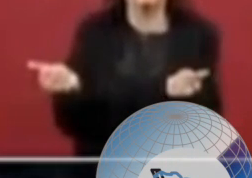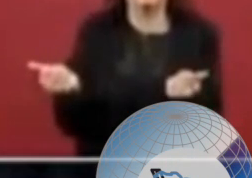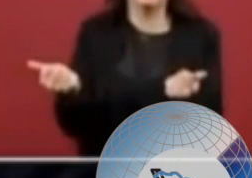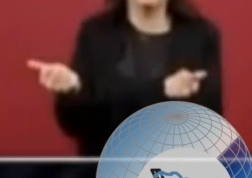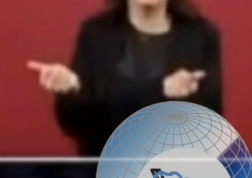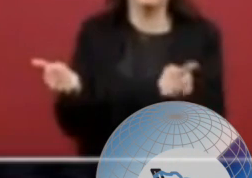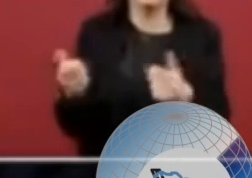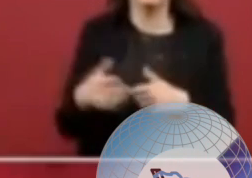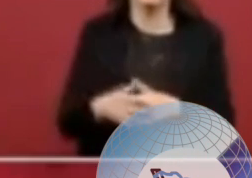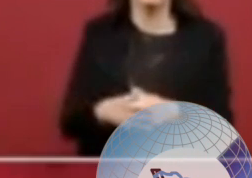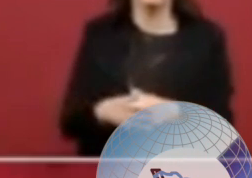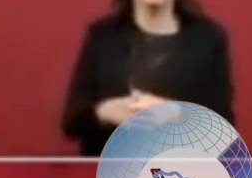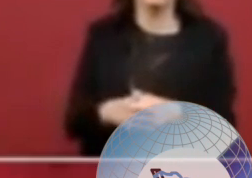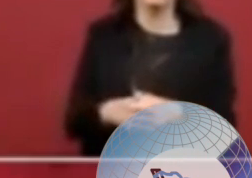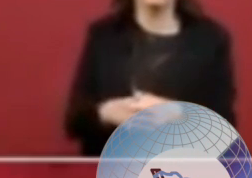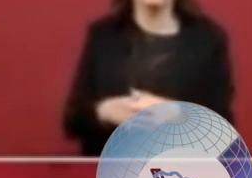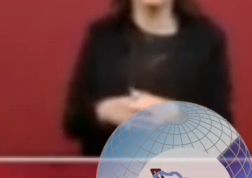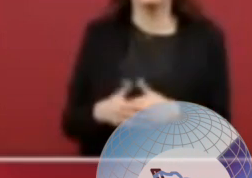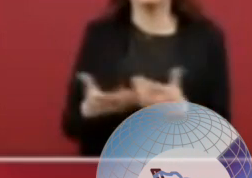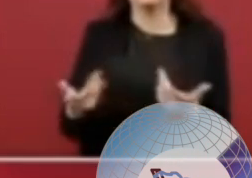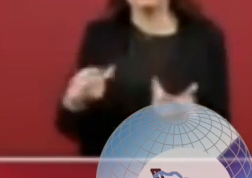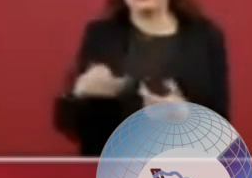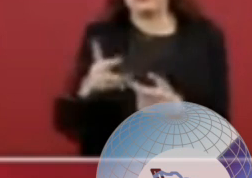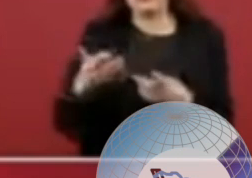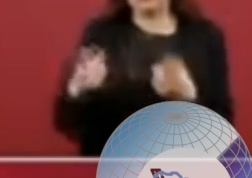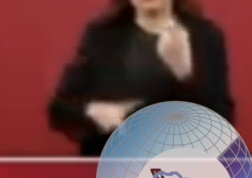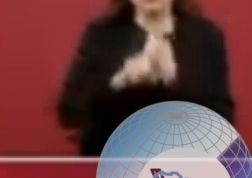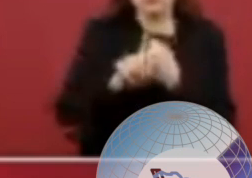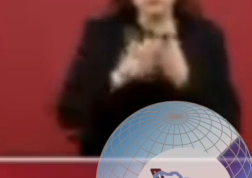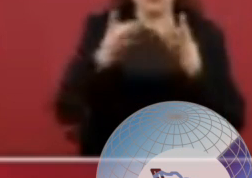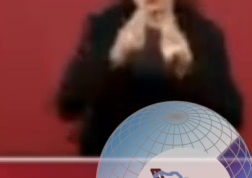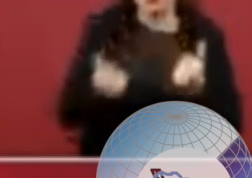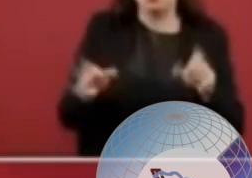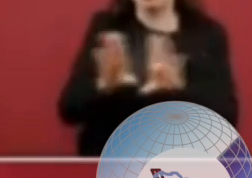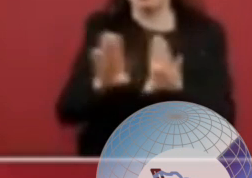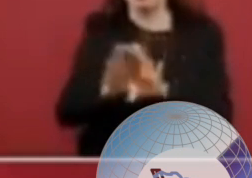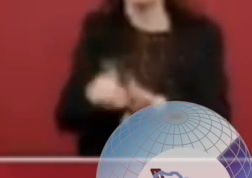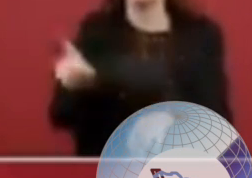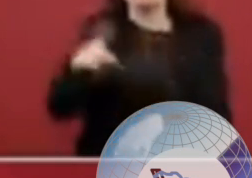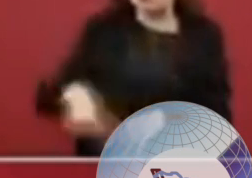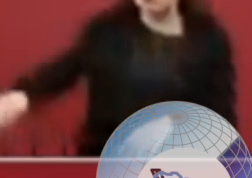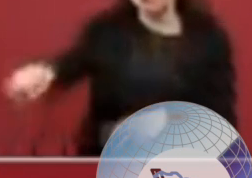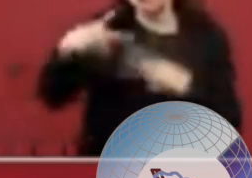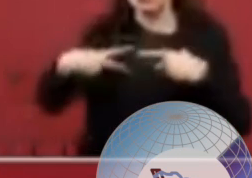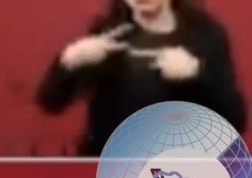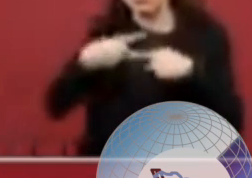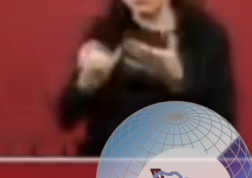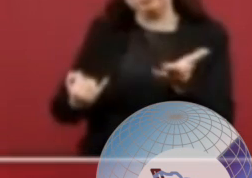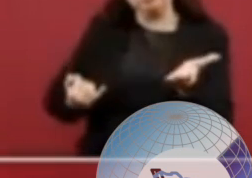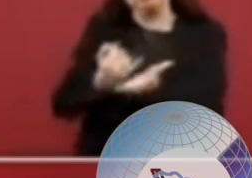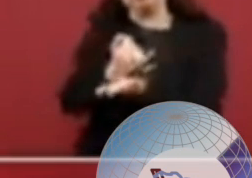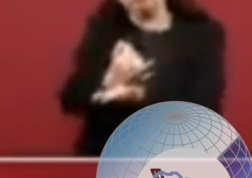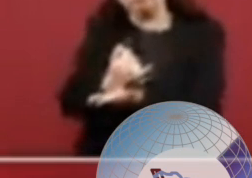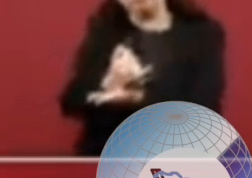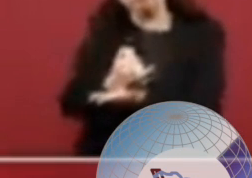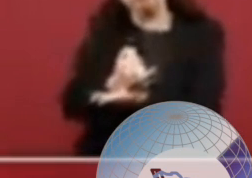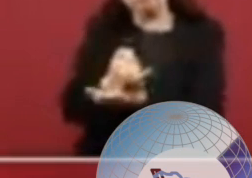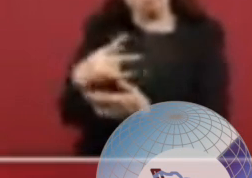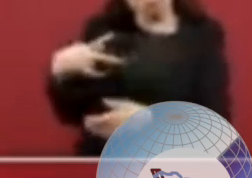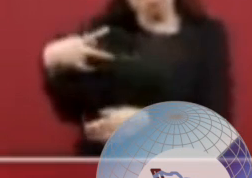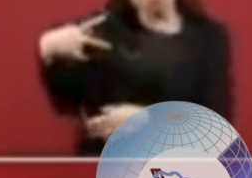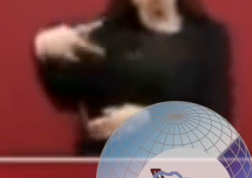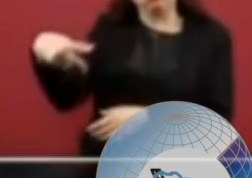el método democrático, pidiendo que la gente